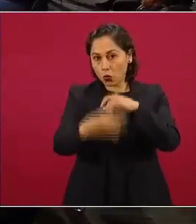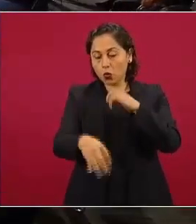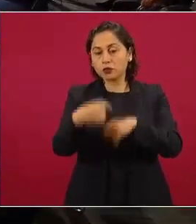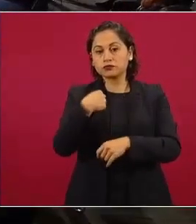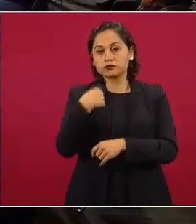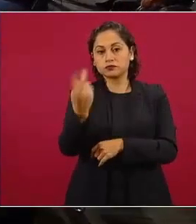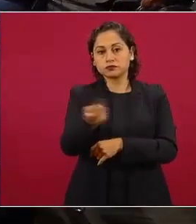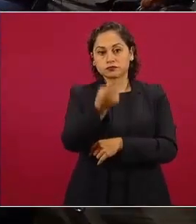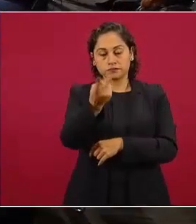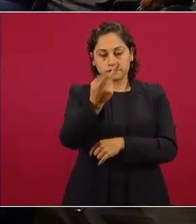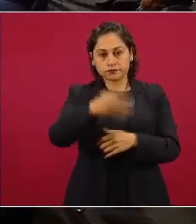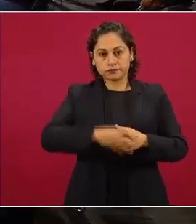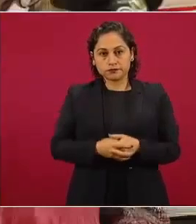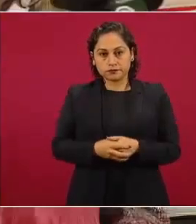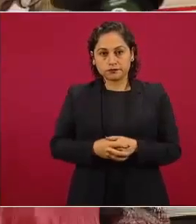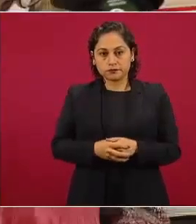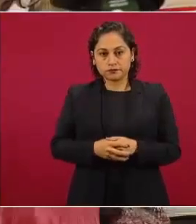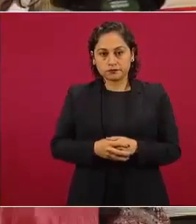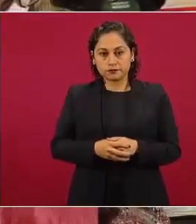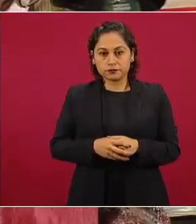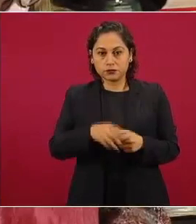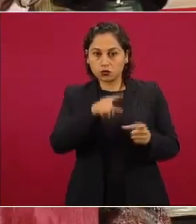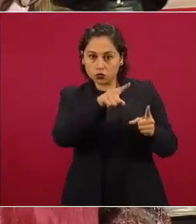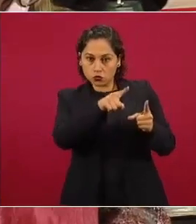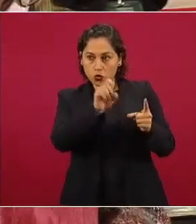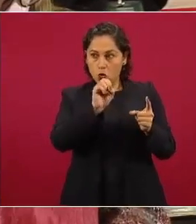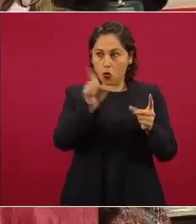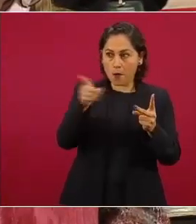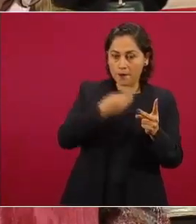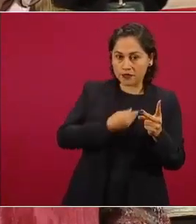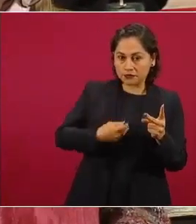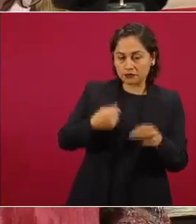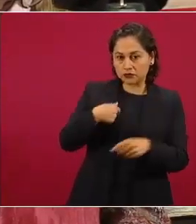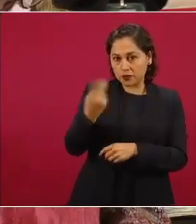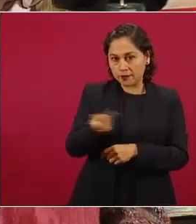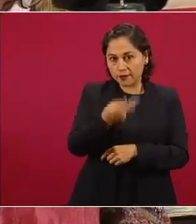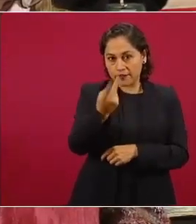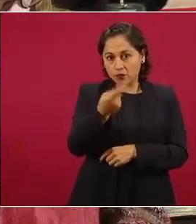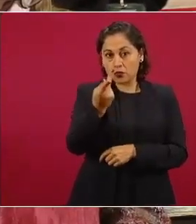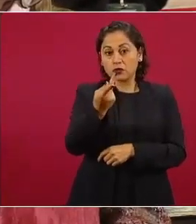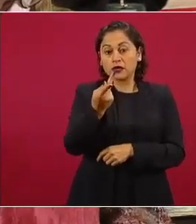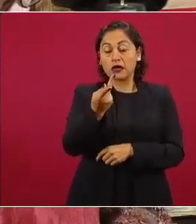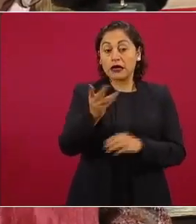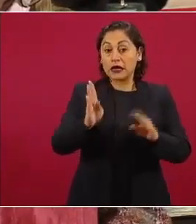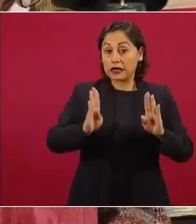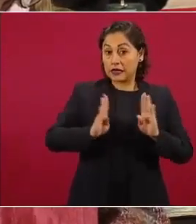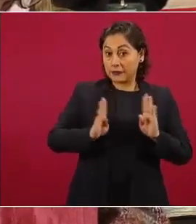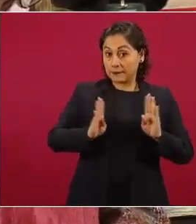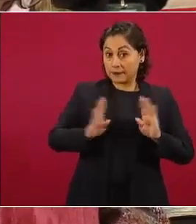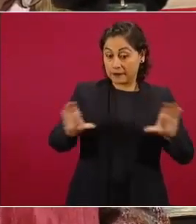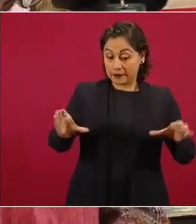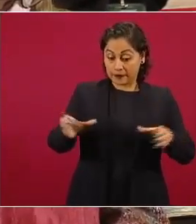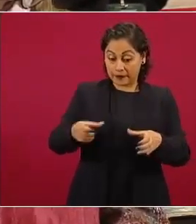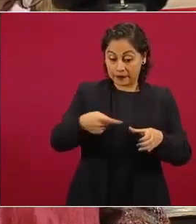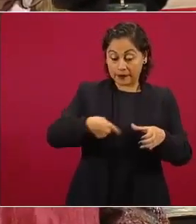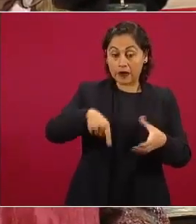al interior bueno no sé quién me queda responder ¿hubo al interior de las Fuerzas Armadas alguna investigación?